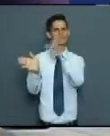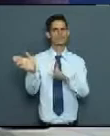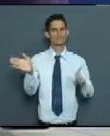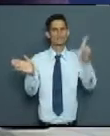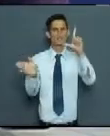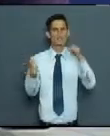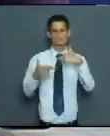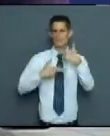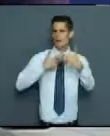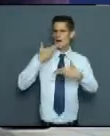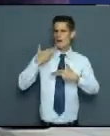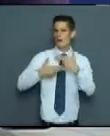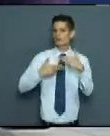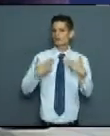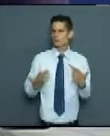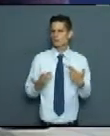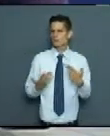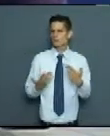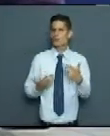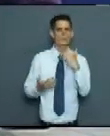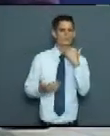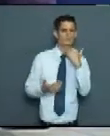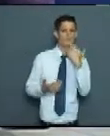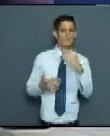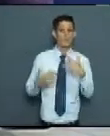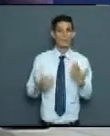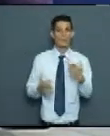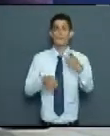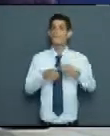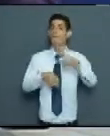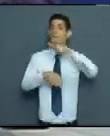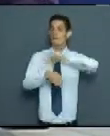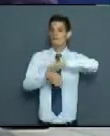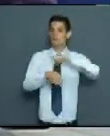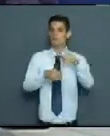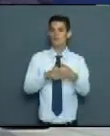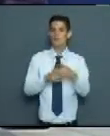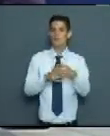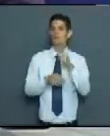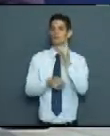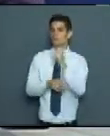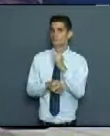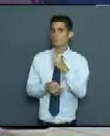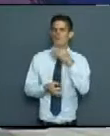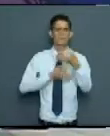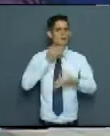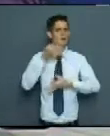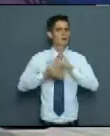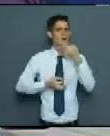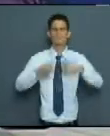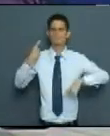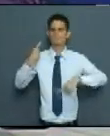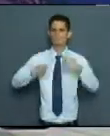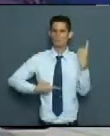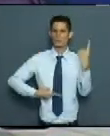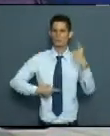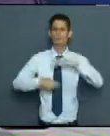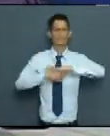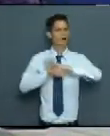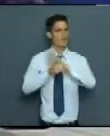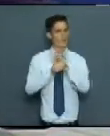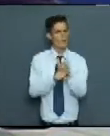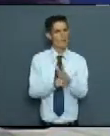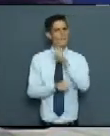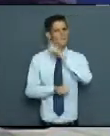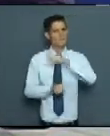desde las autoridades del territorio para prevenir, también alertar y enfrentar, en el caso que sea, a